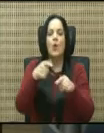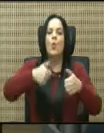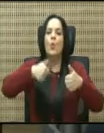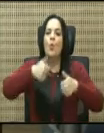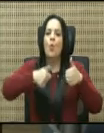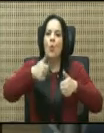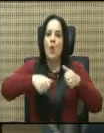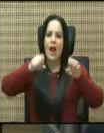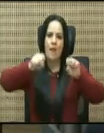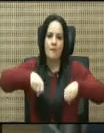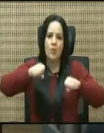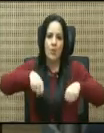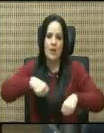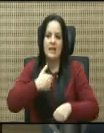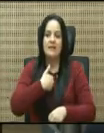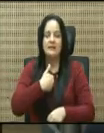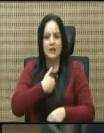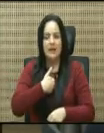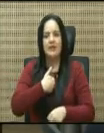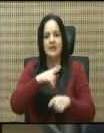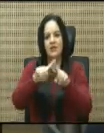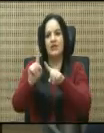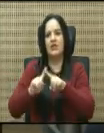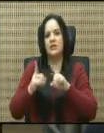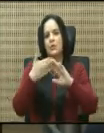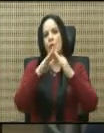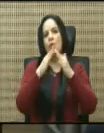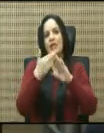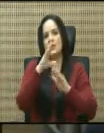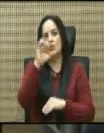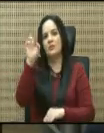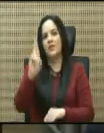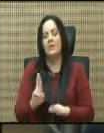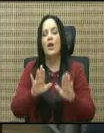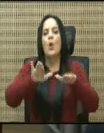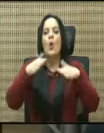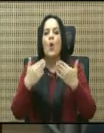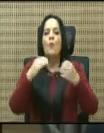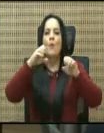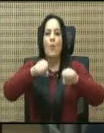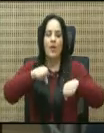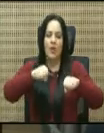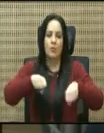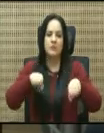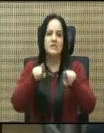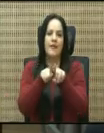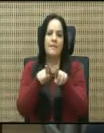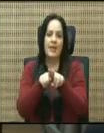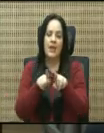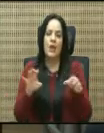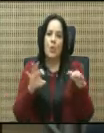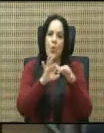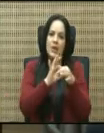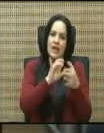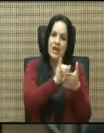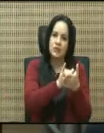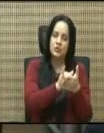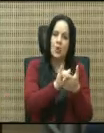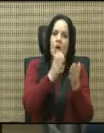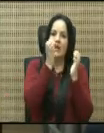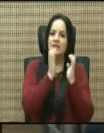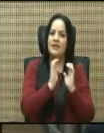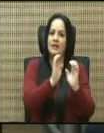tienen las diferentes comunidades de Costa Rica y cómo podemos amarrar eso a una estrategia de